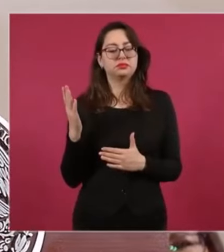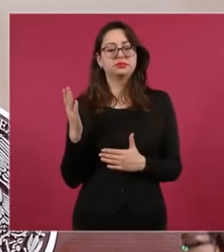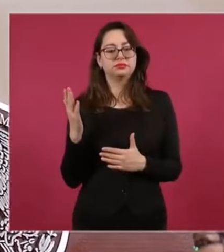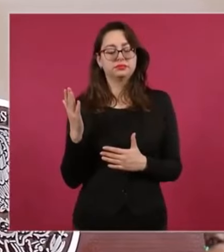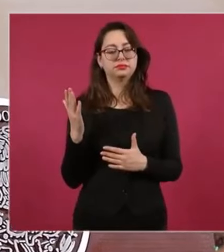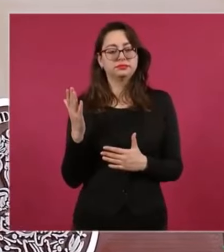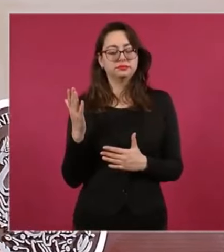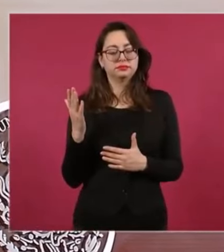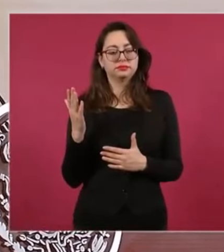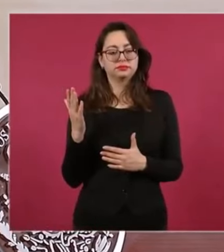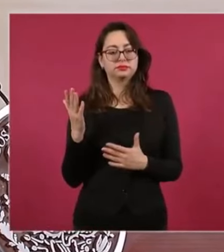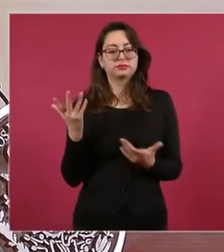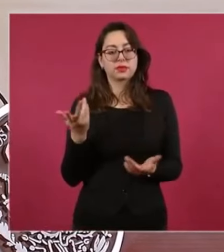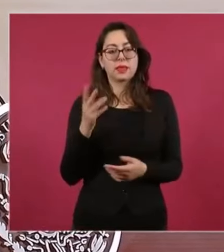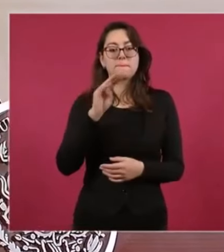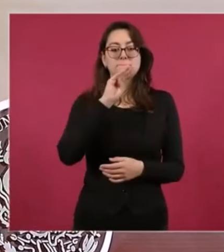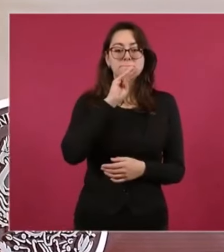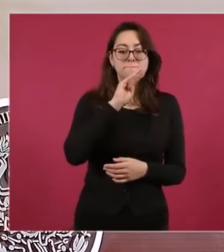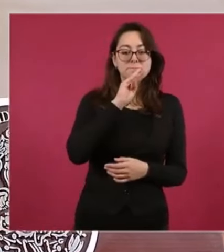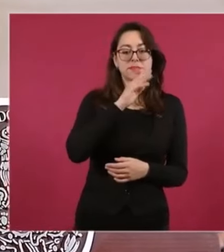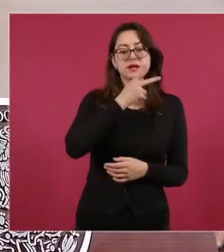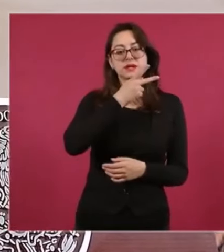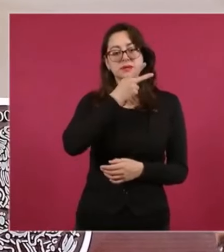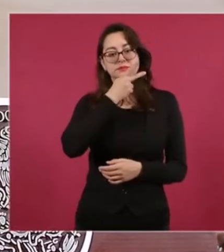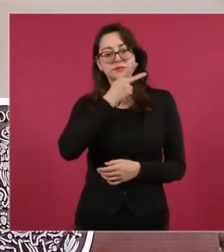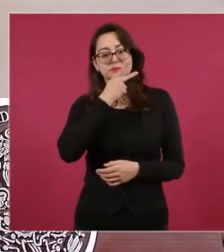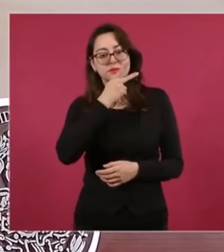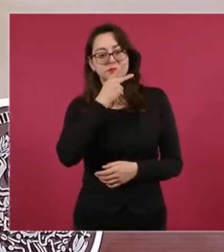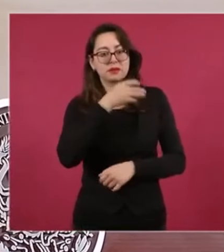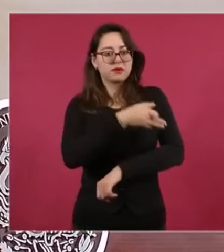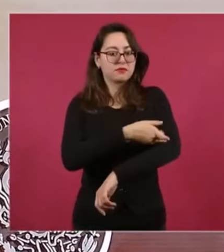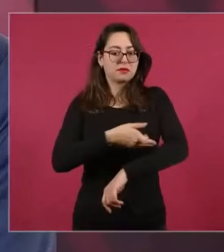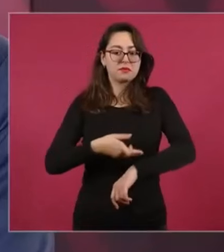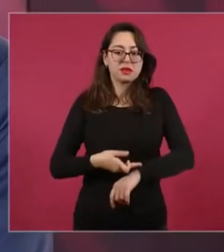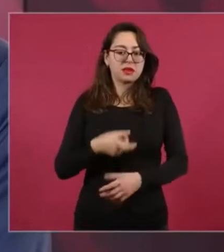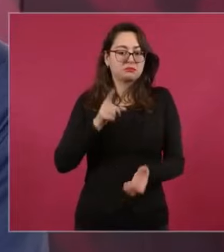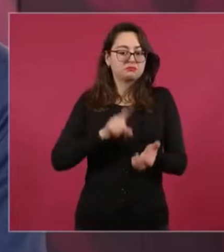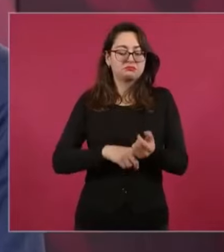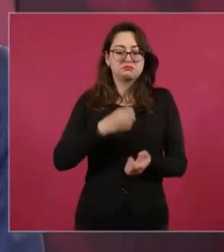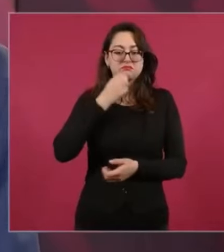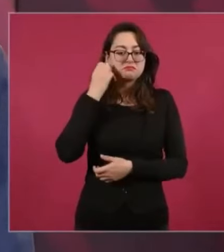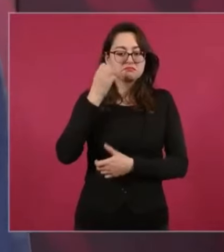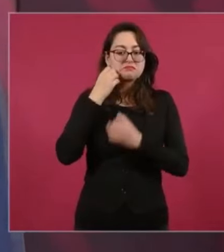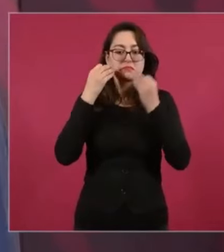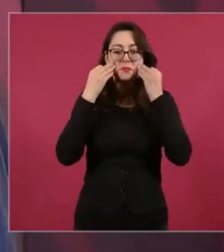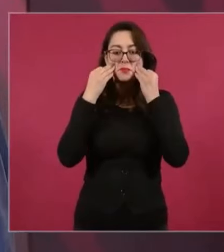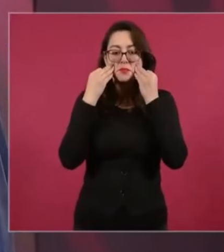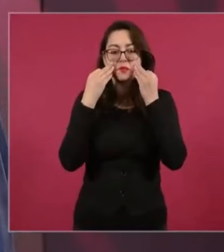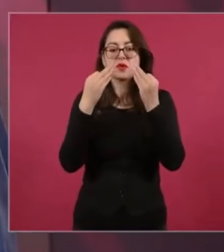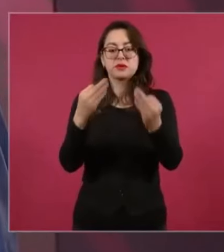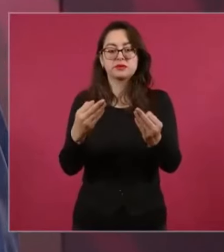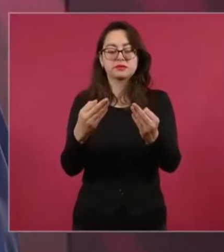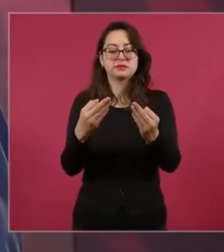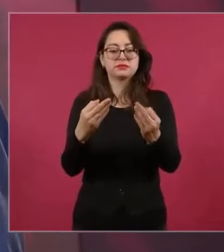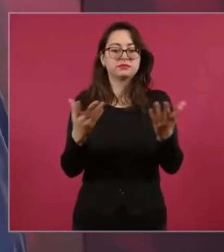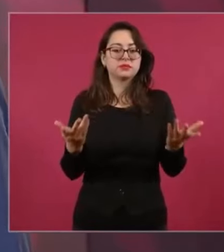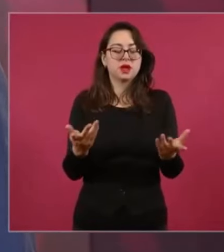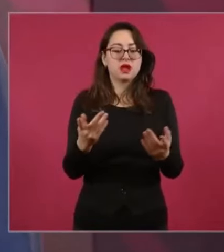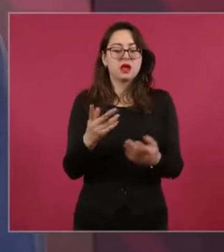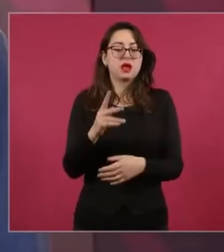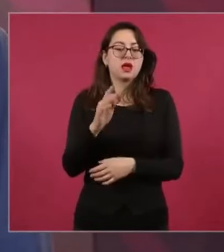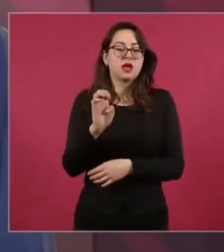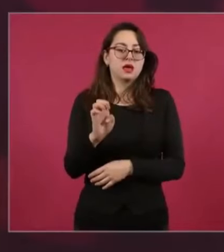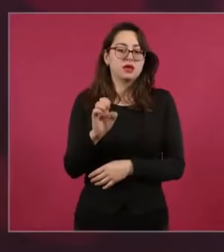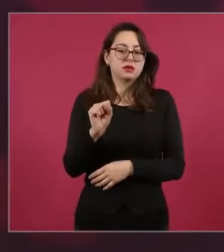las madres, los padres de familia de las escuelas públicas. El programa La Escuela es Nuestra,